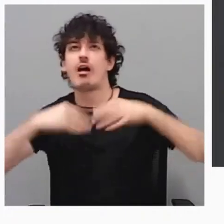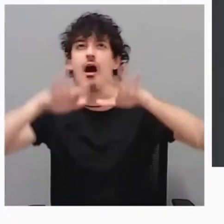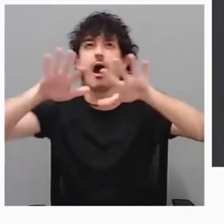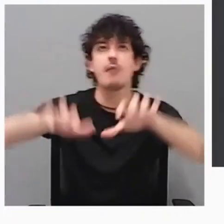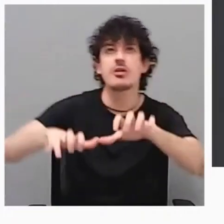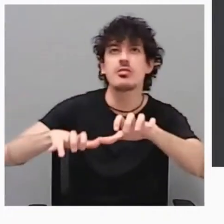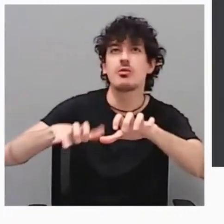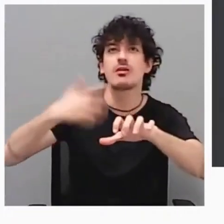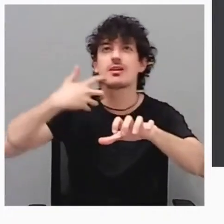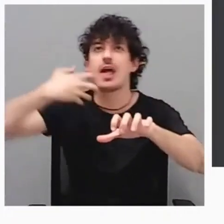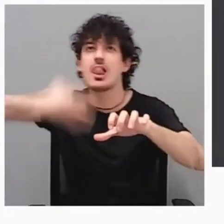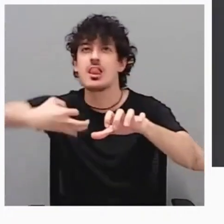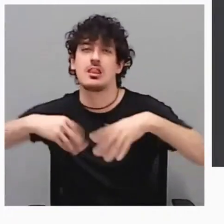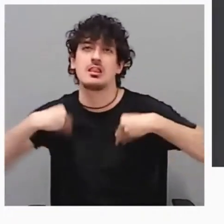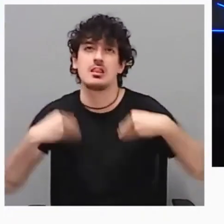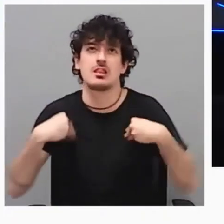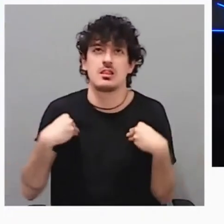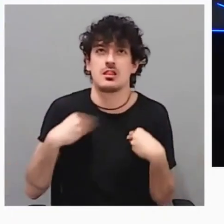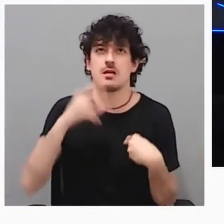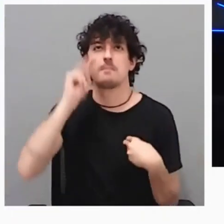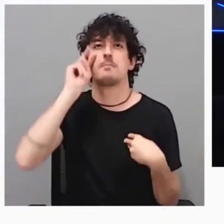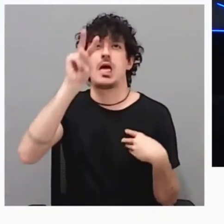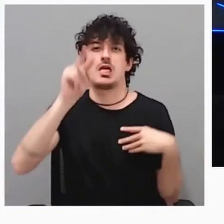está disfrutando de lo que está viendo.